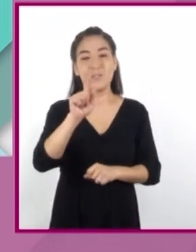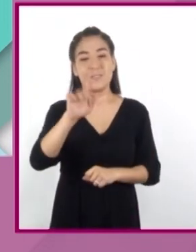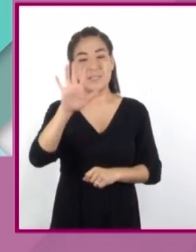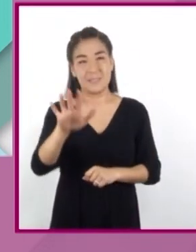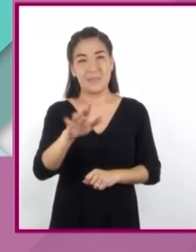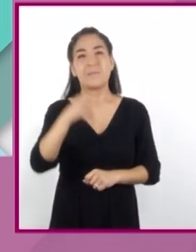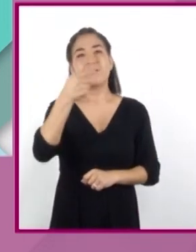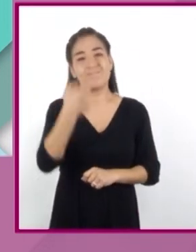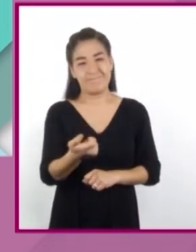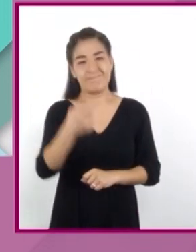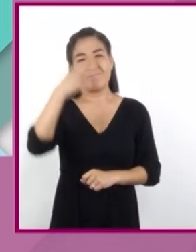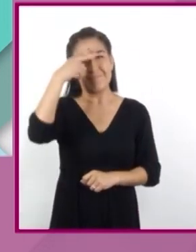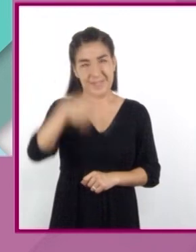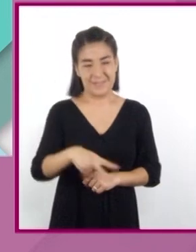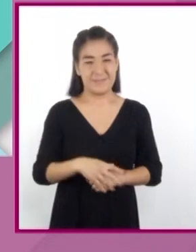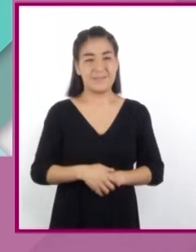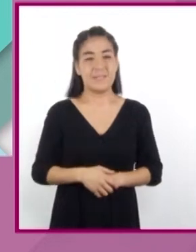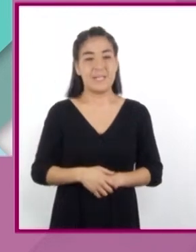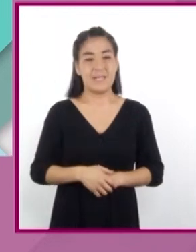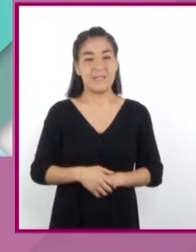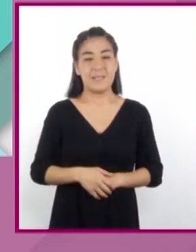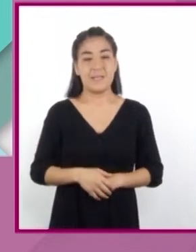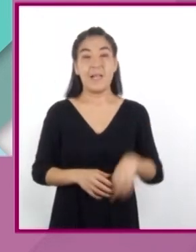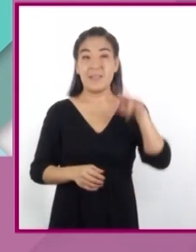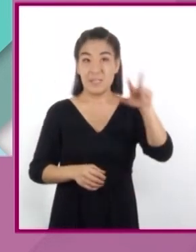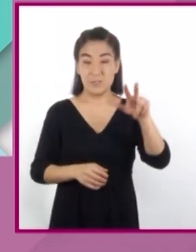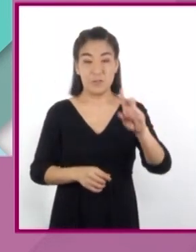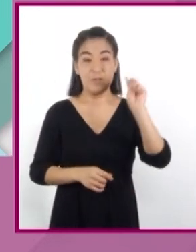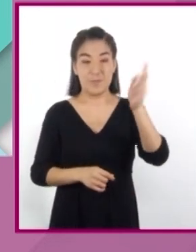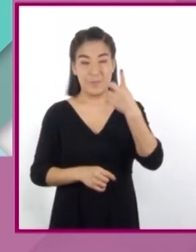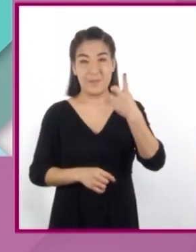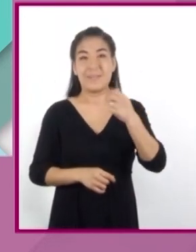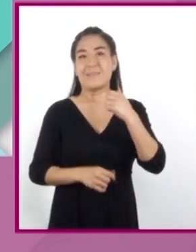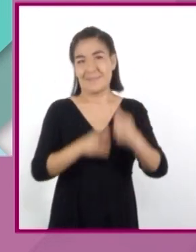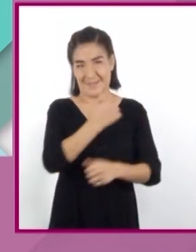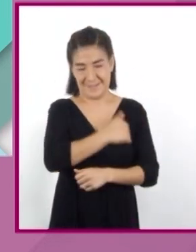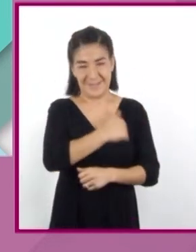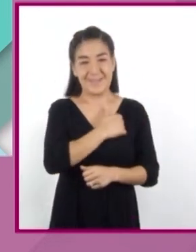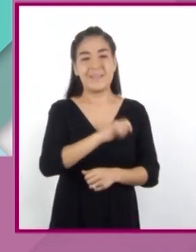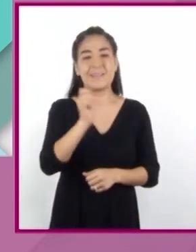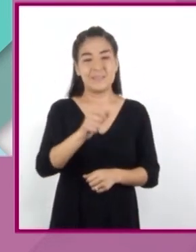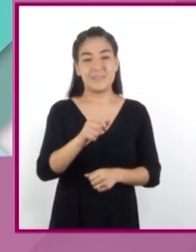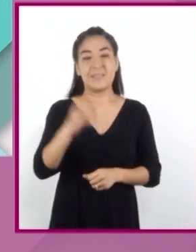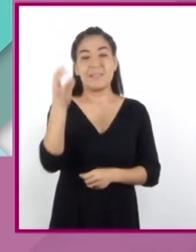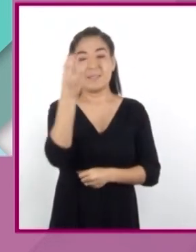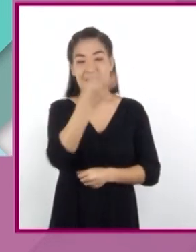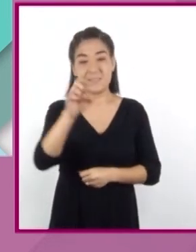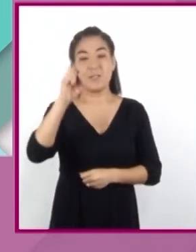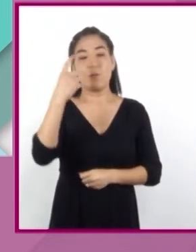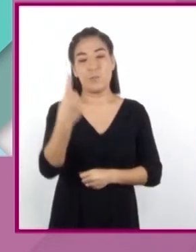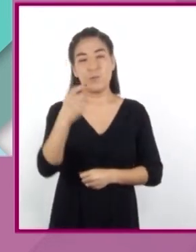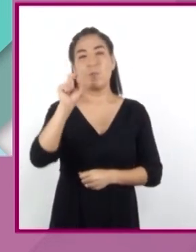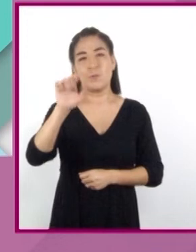.75 pesos mexicanos. Por 18 dólares canadienses son 301